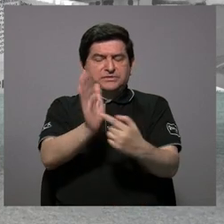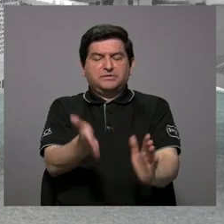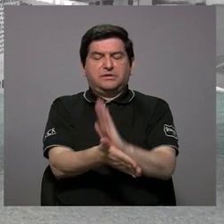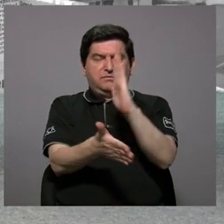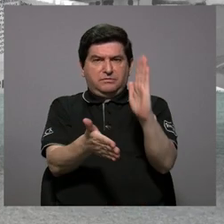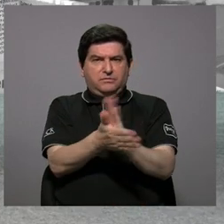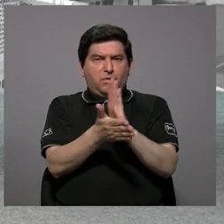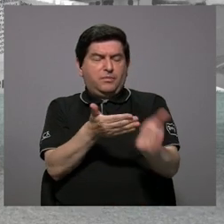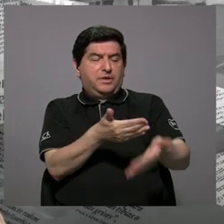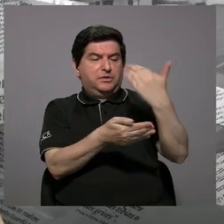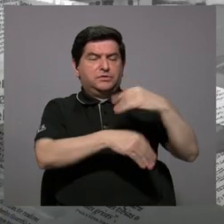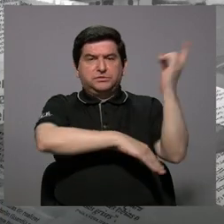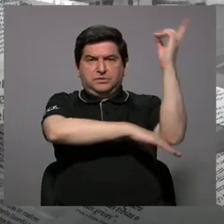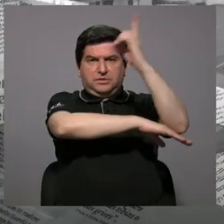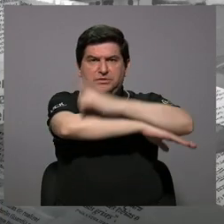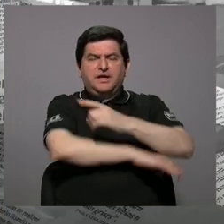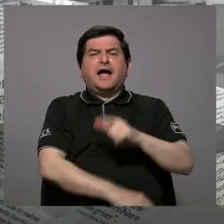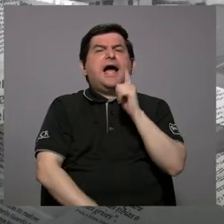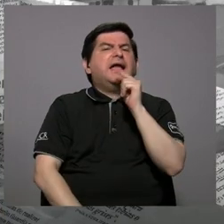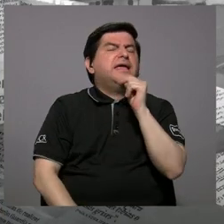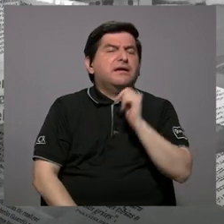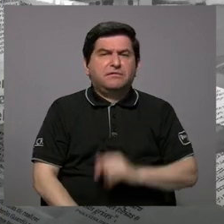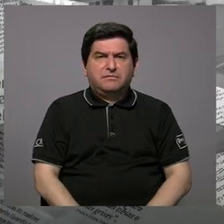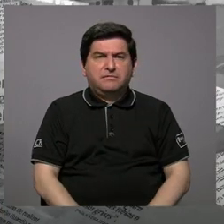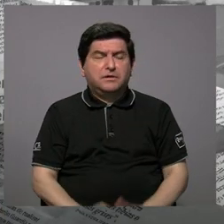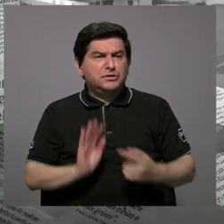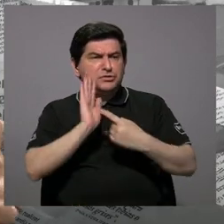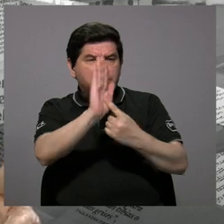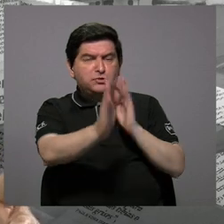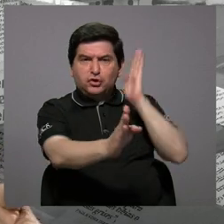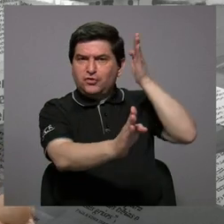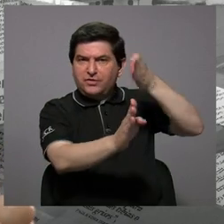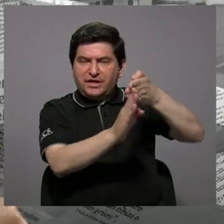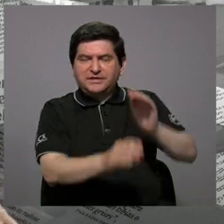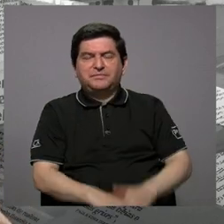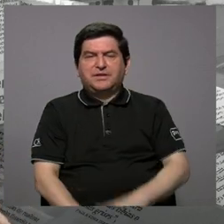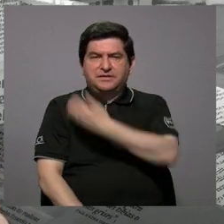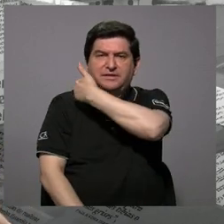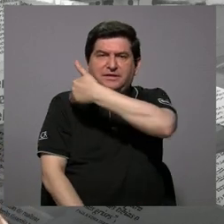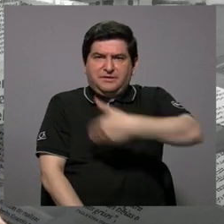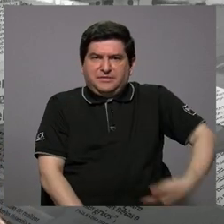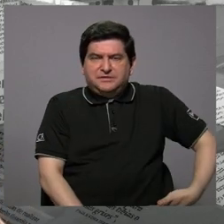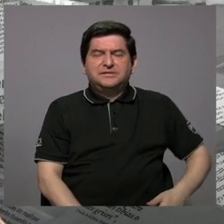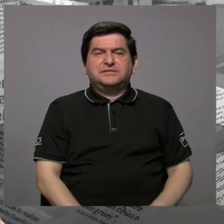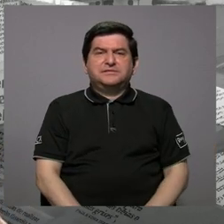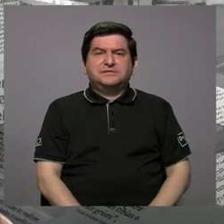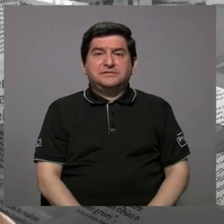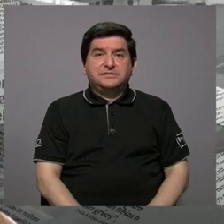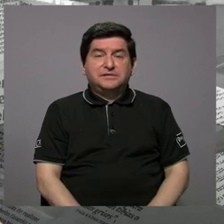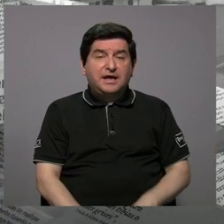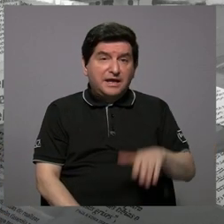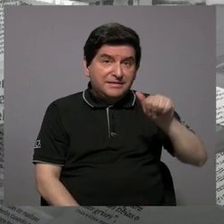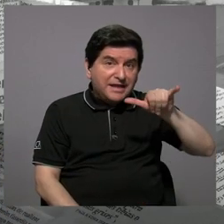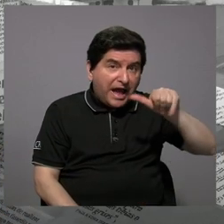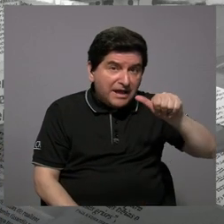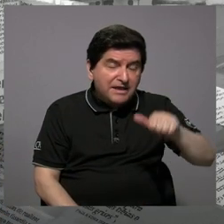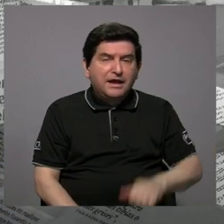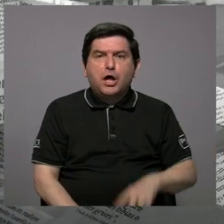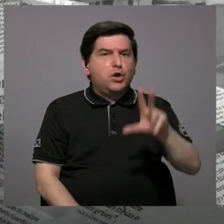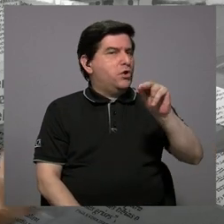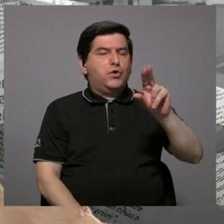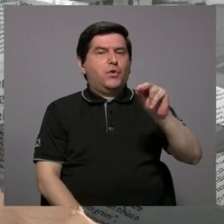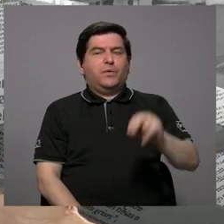documentación días atrás. ¿A quién? Se presentó directamente a la presidencia, solicitando... ¿A la ejecutiva de Acueductos y Alcantarillados? No,